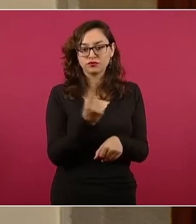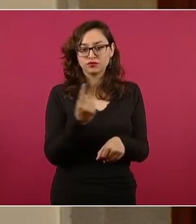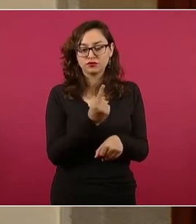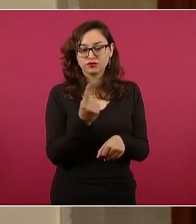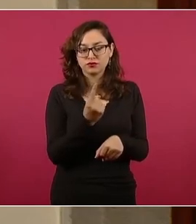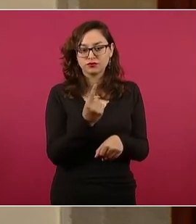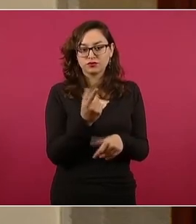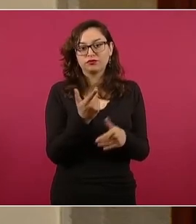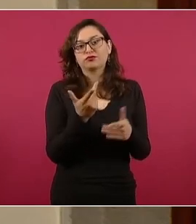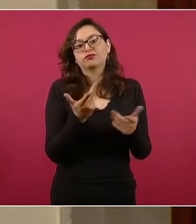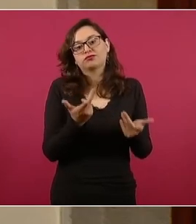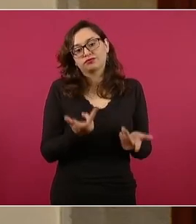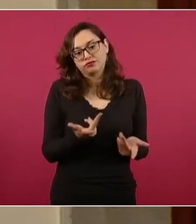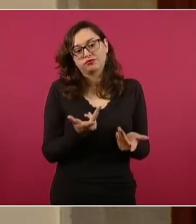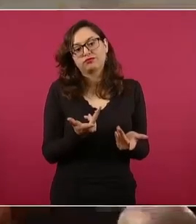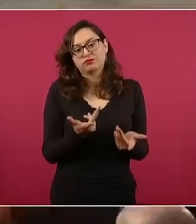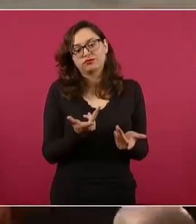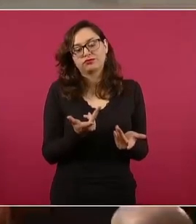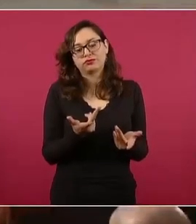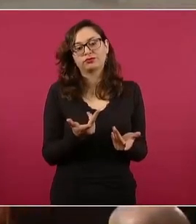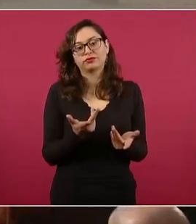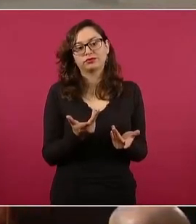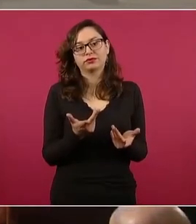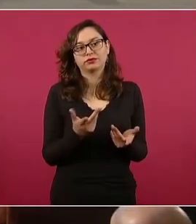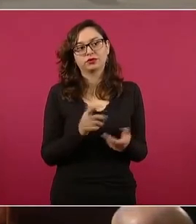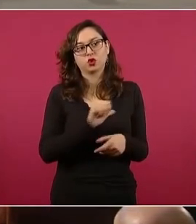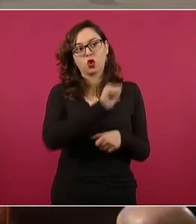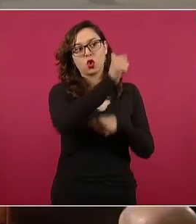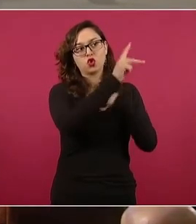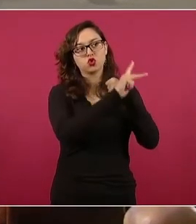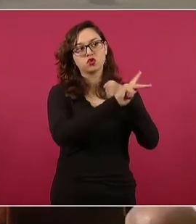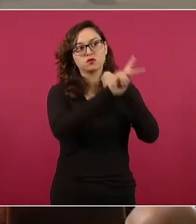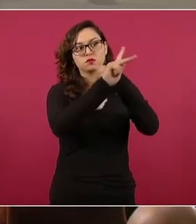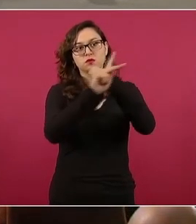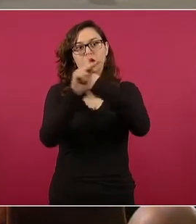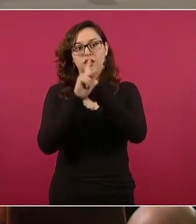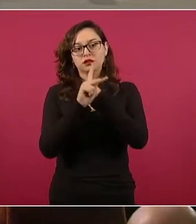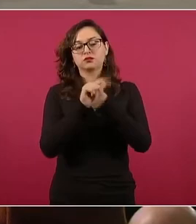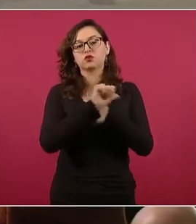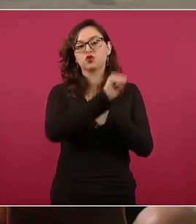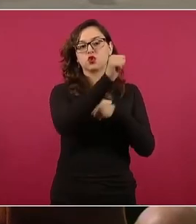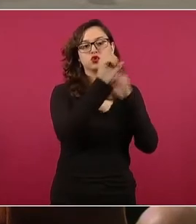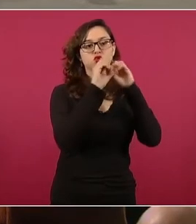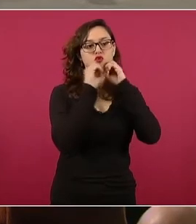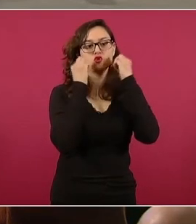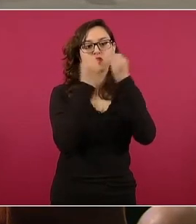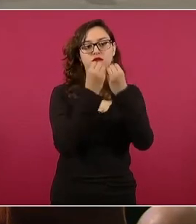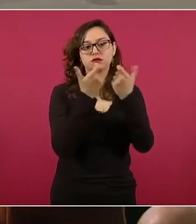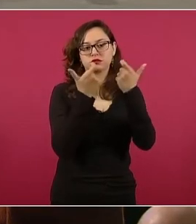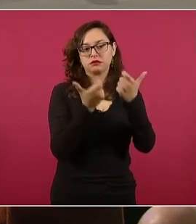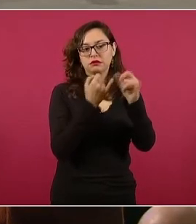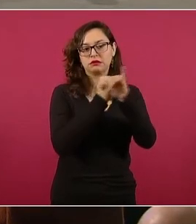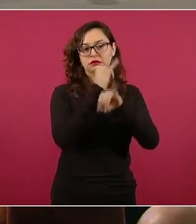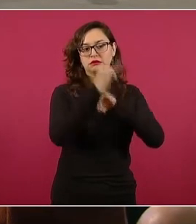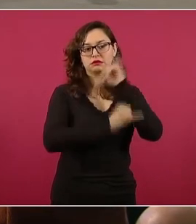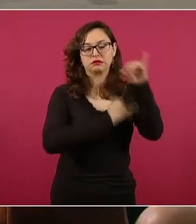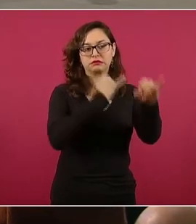que se hacían con gobiernos y con organismos financieros internacionales.